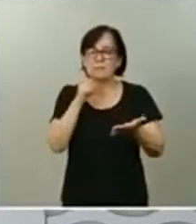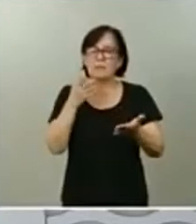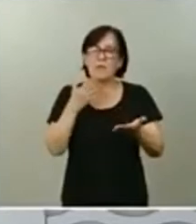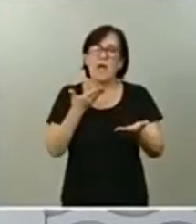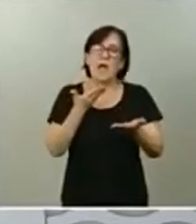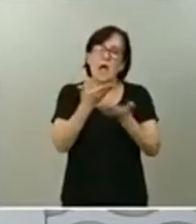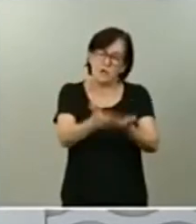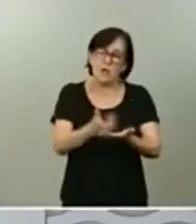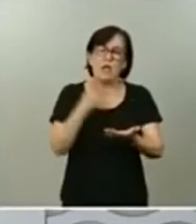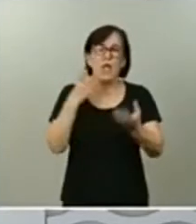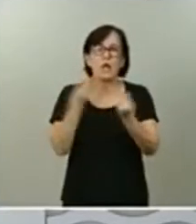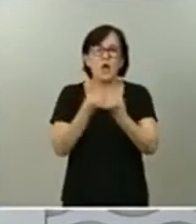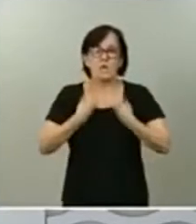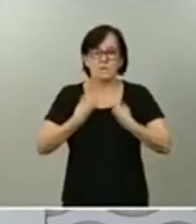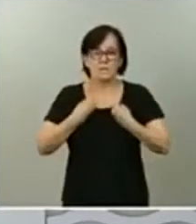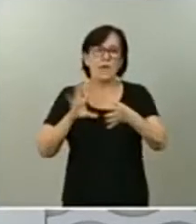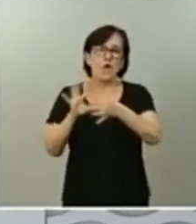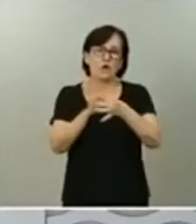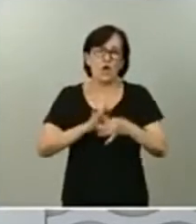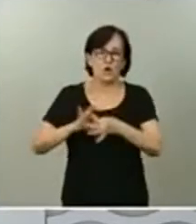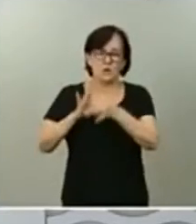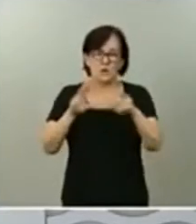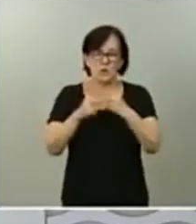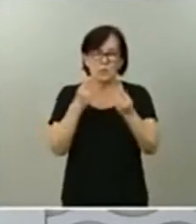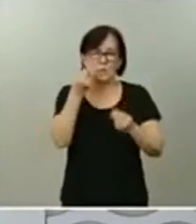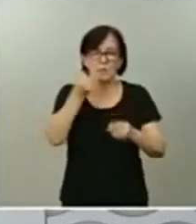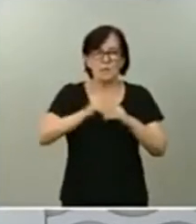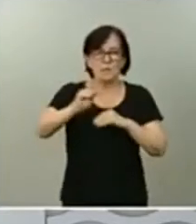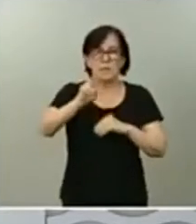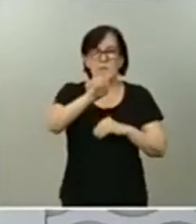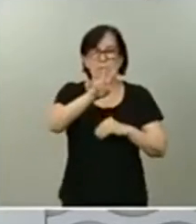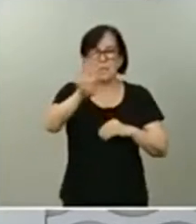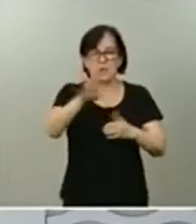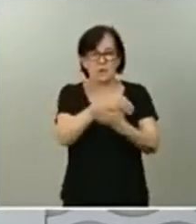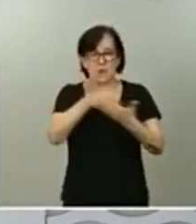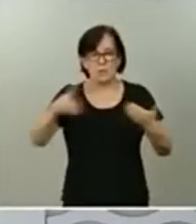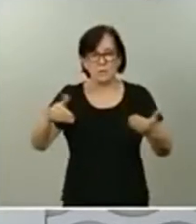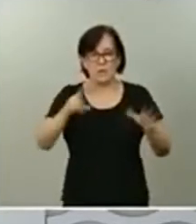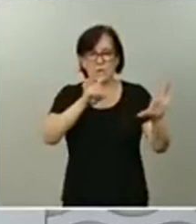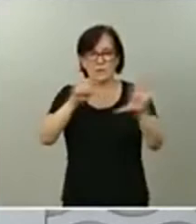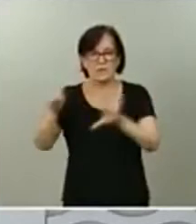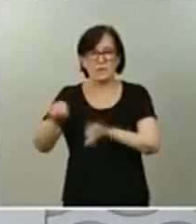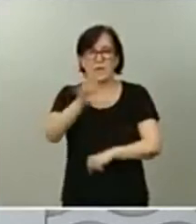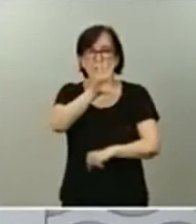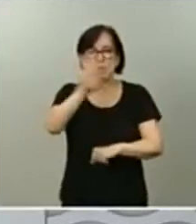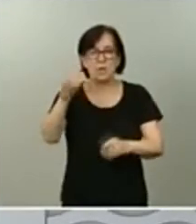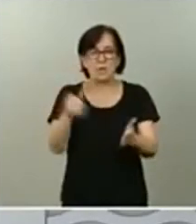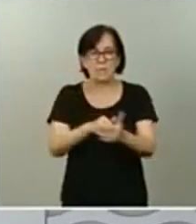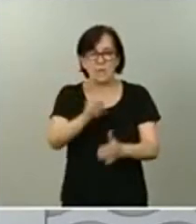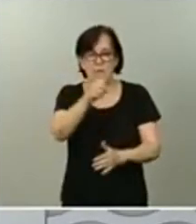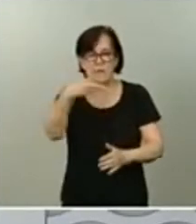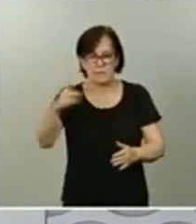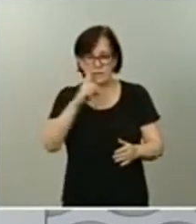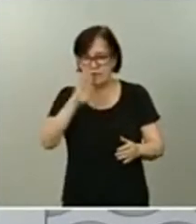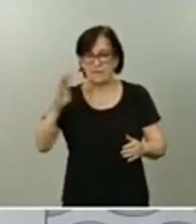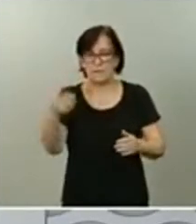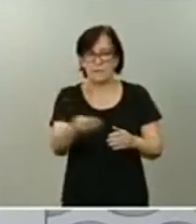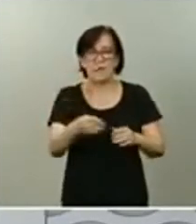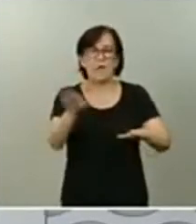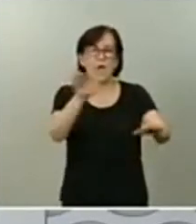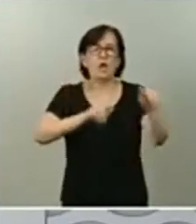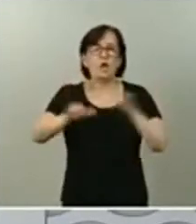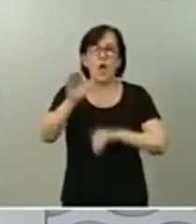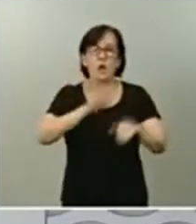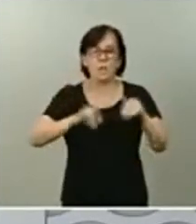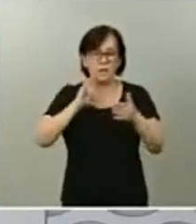social. Todo ello por un importe de 24.650.000 euros a través de una convocatoria en